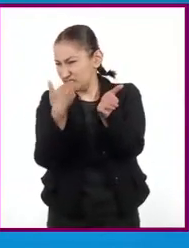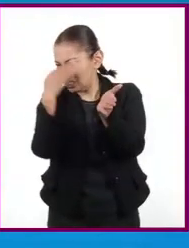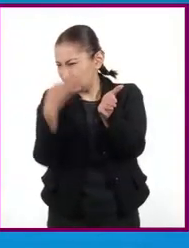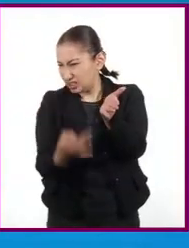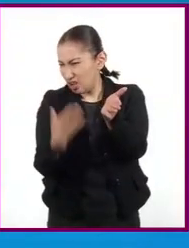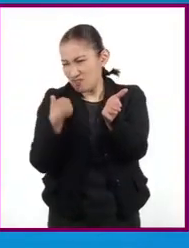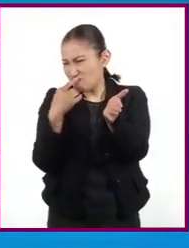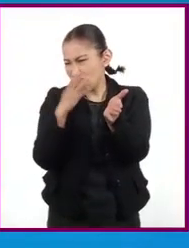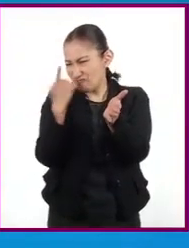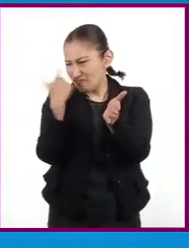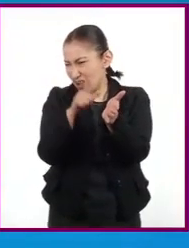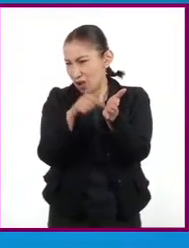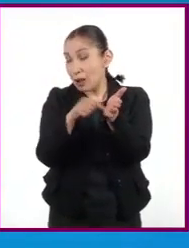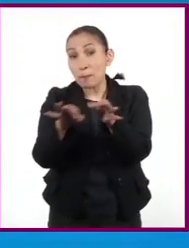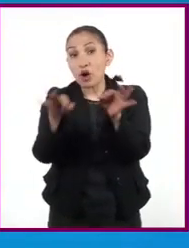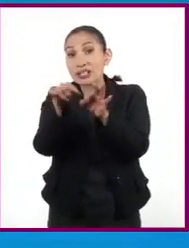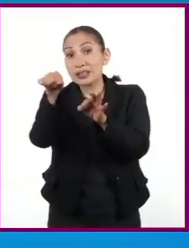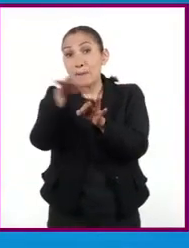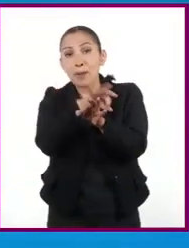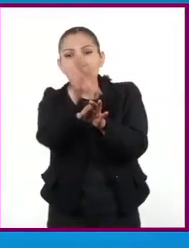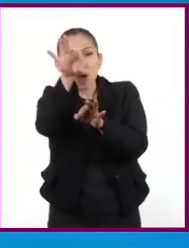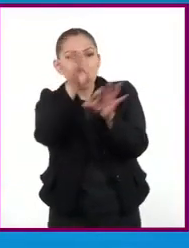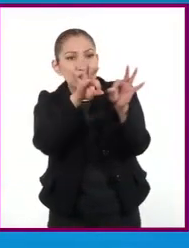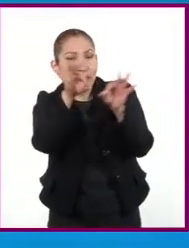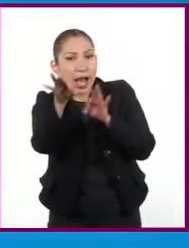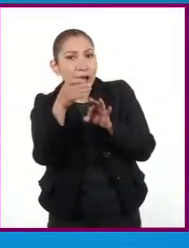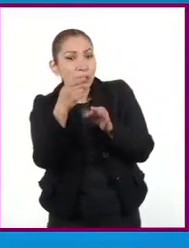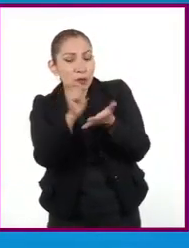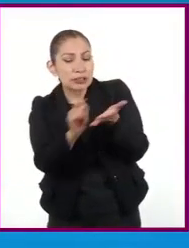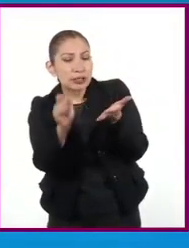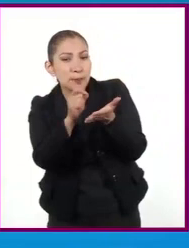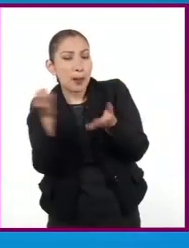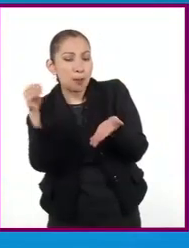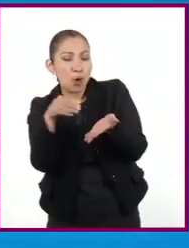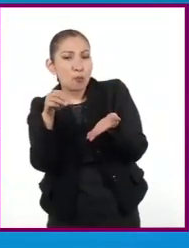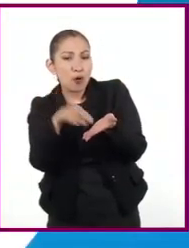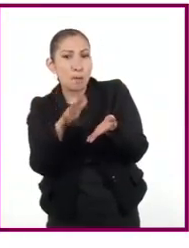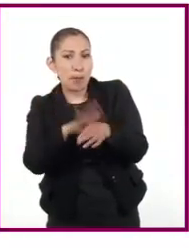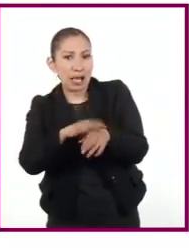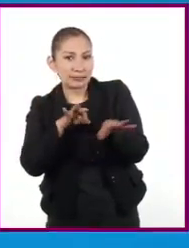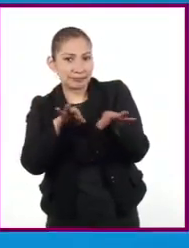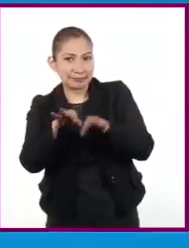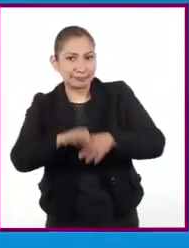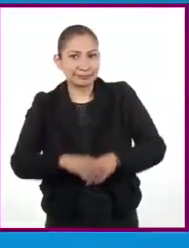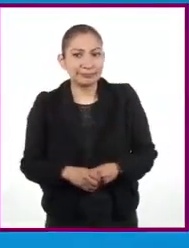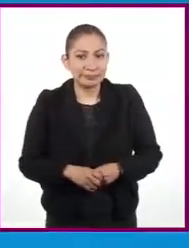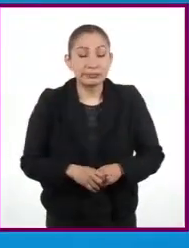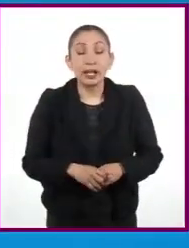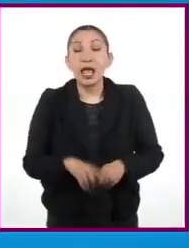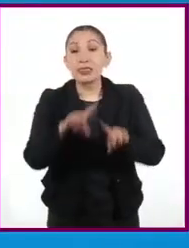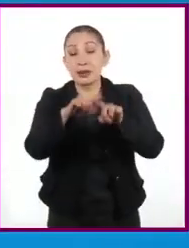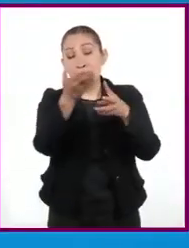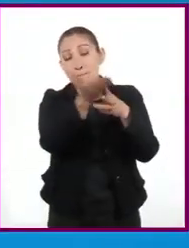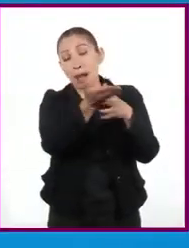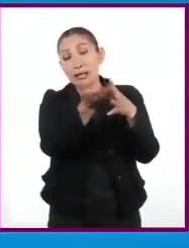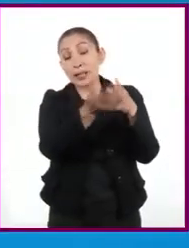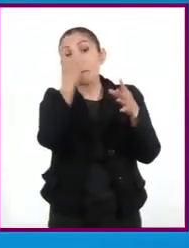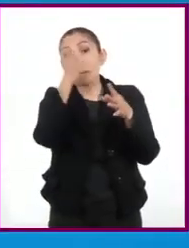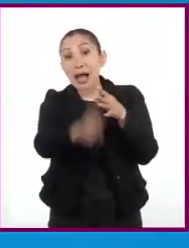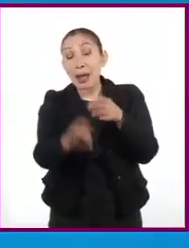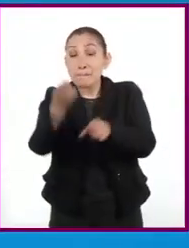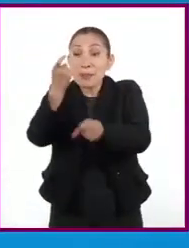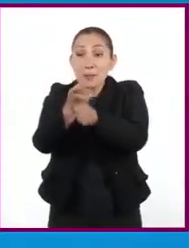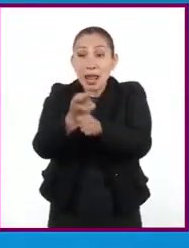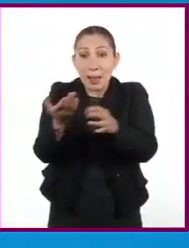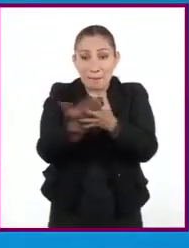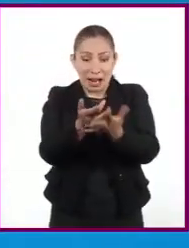puede ser importante. Así podés encontrar elementos de escritura para enriquecer el trabajo. Las diferentes etapas para llegar a la